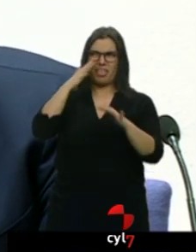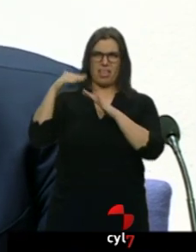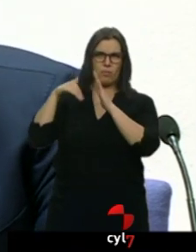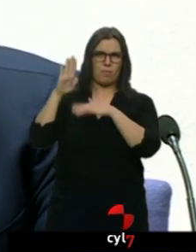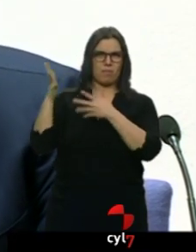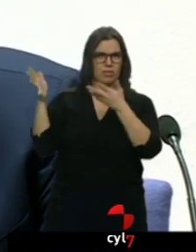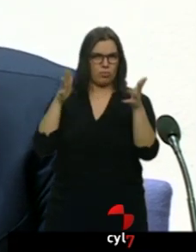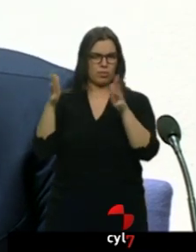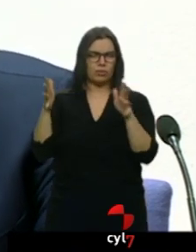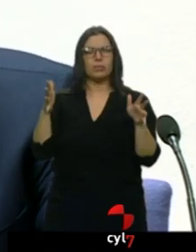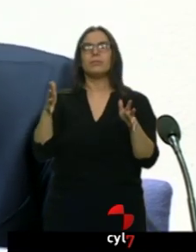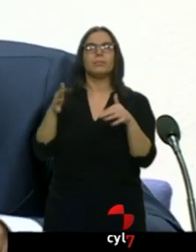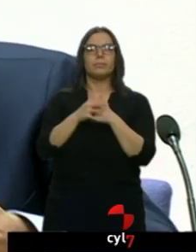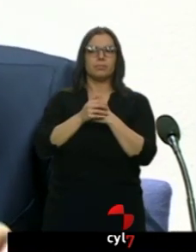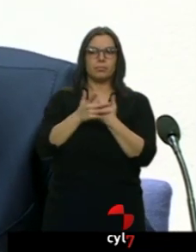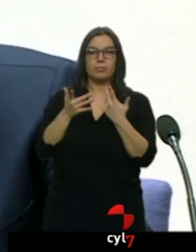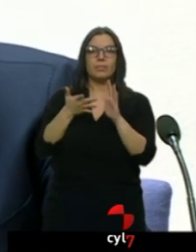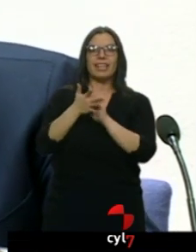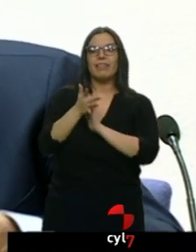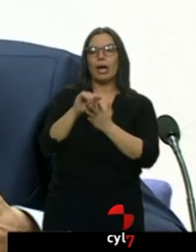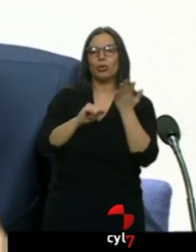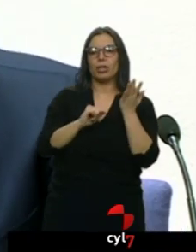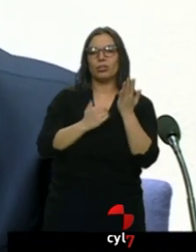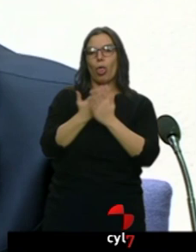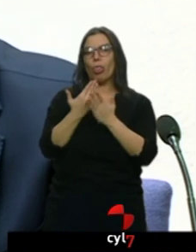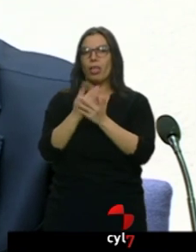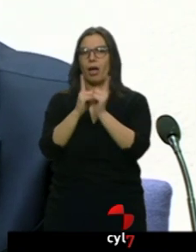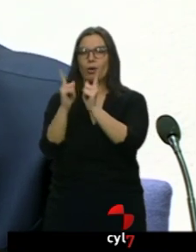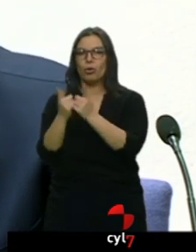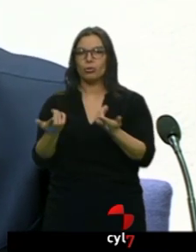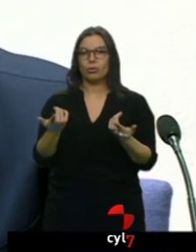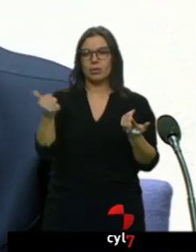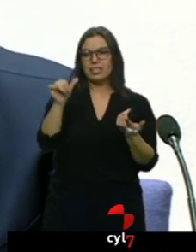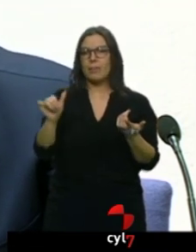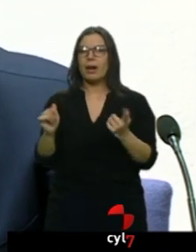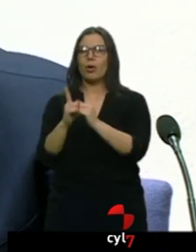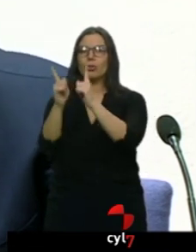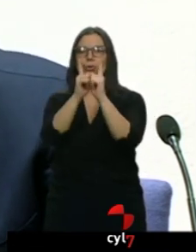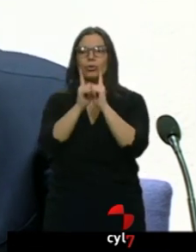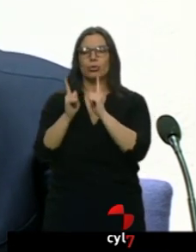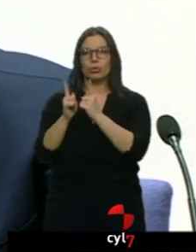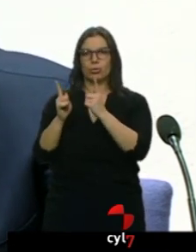contratar a alguien por unos días, por unas semanas, para sustituir a un profesional.